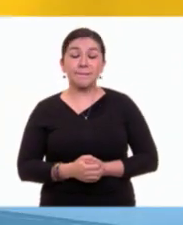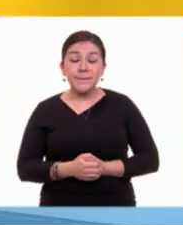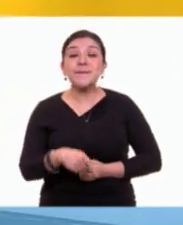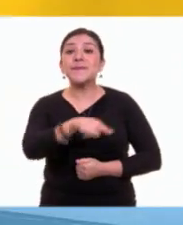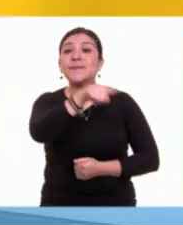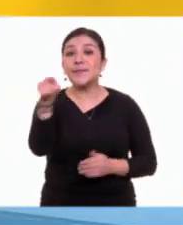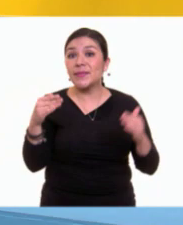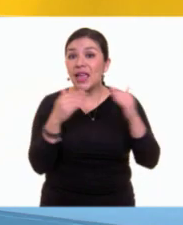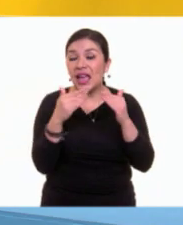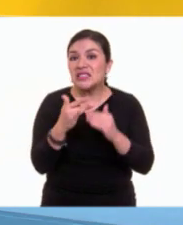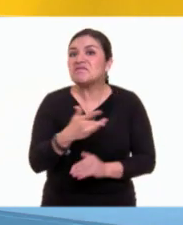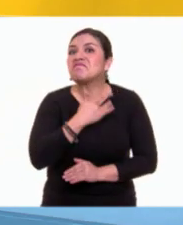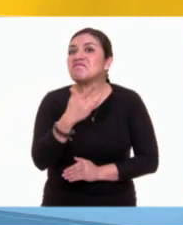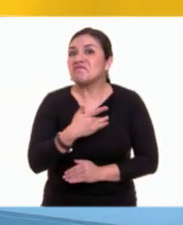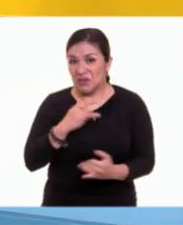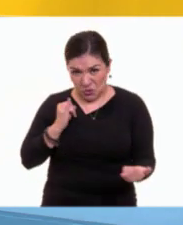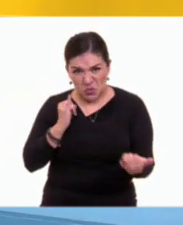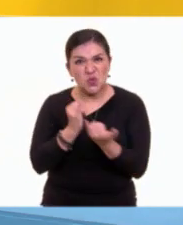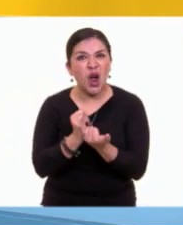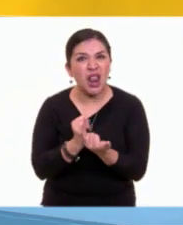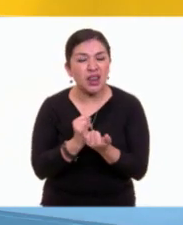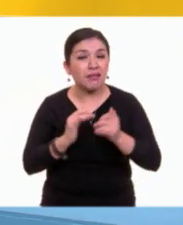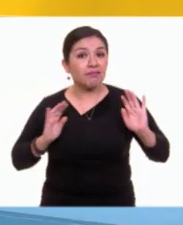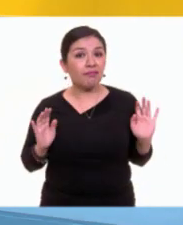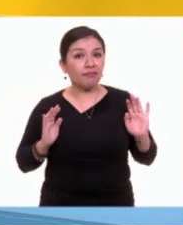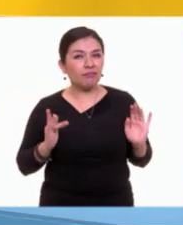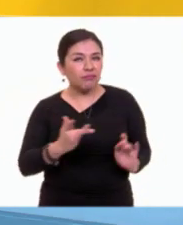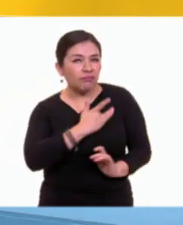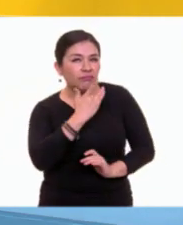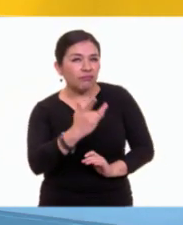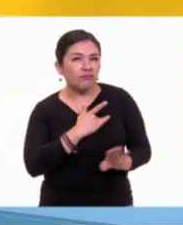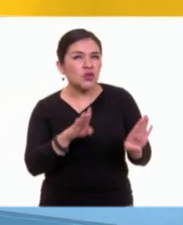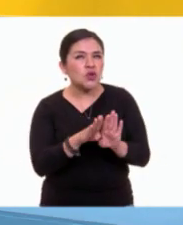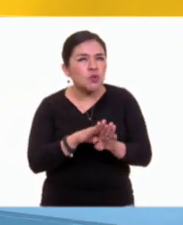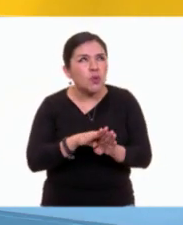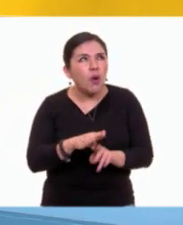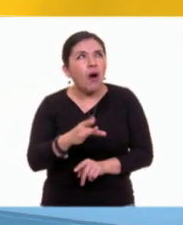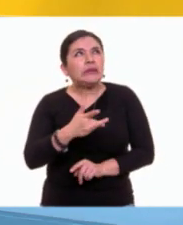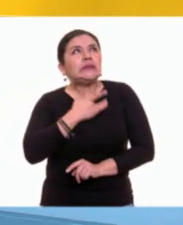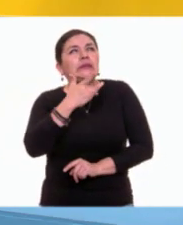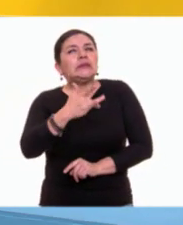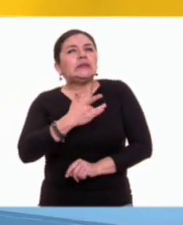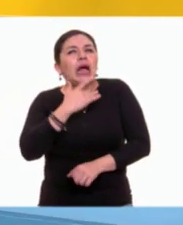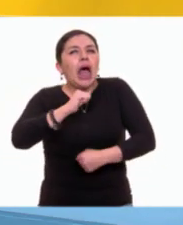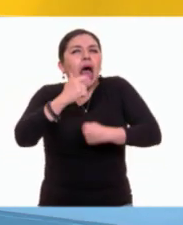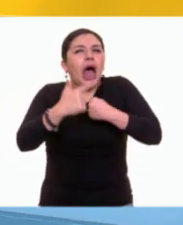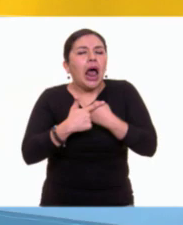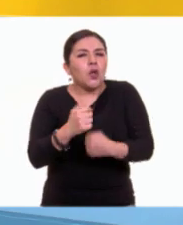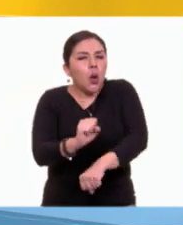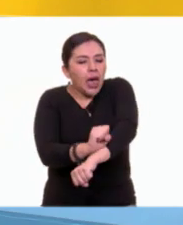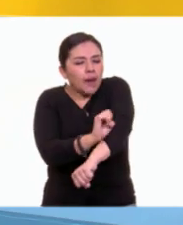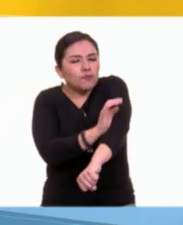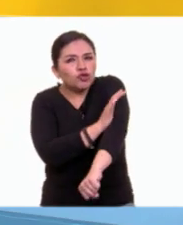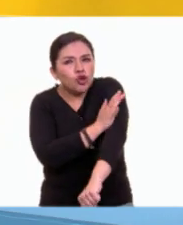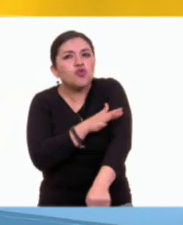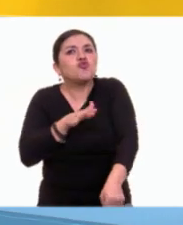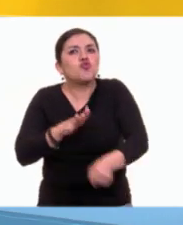casa, ¿coinciden con Juan Carlos? ¿Se interpretan o les evoca un sentimiento o emoción distinto?